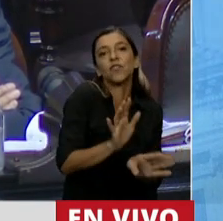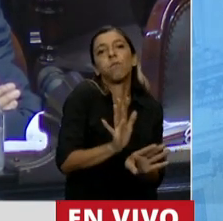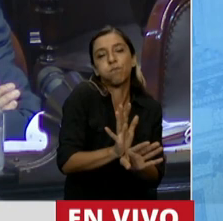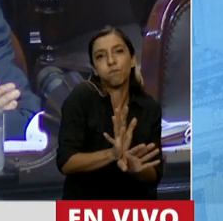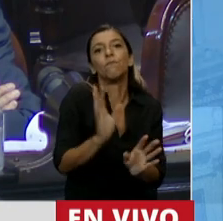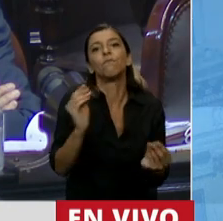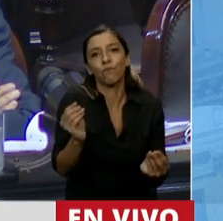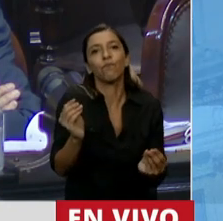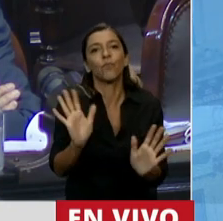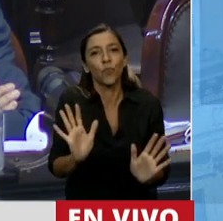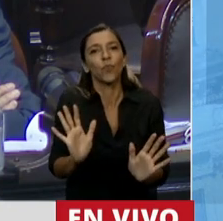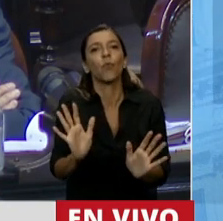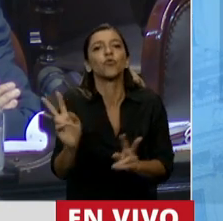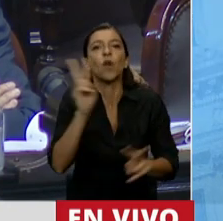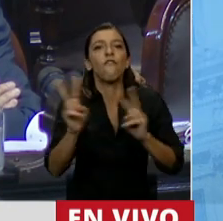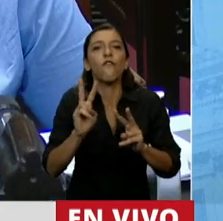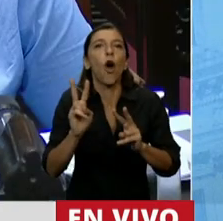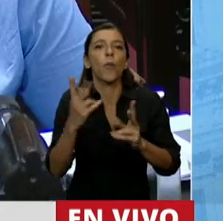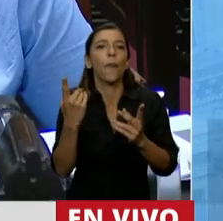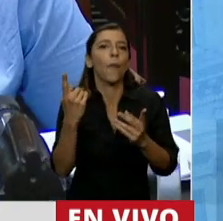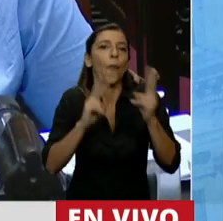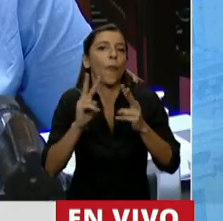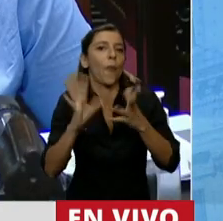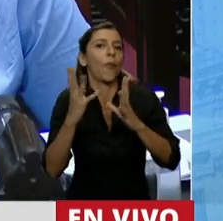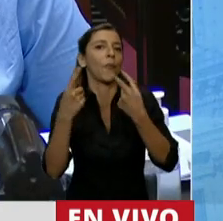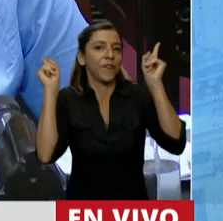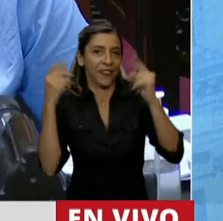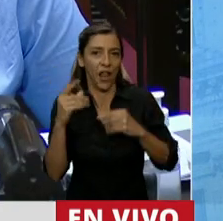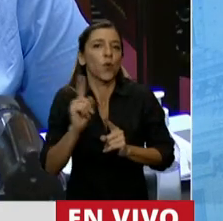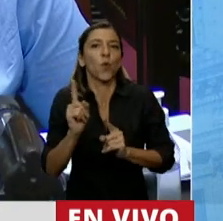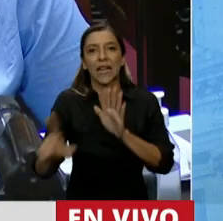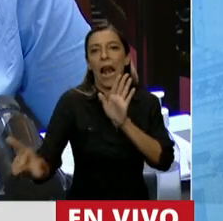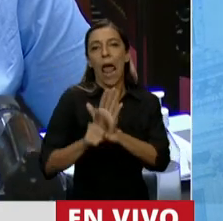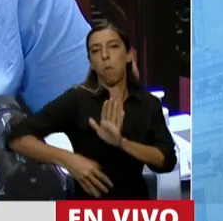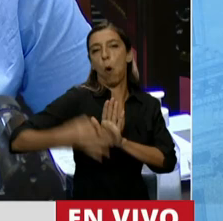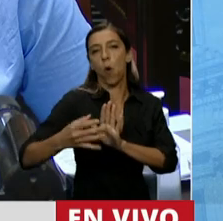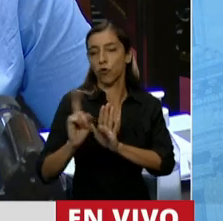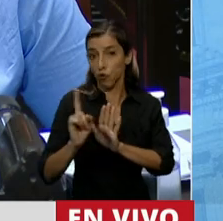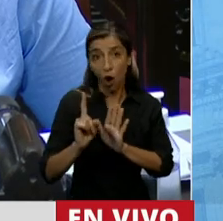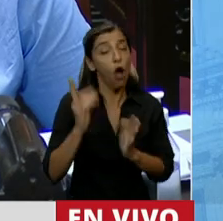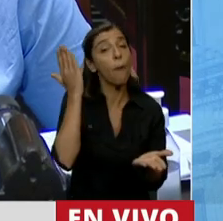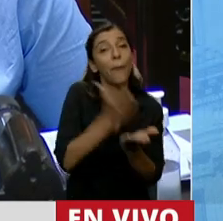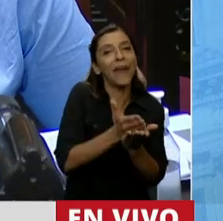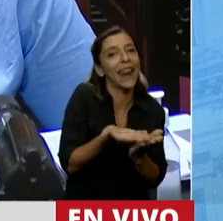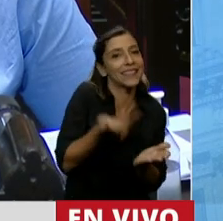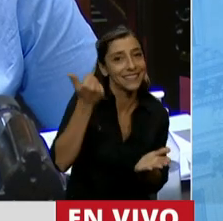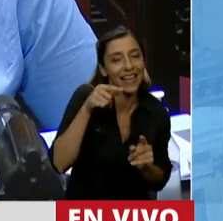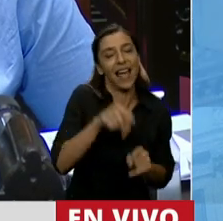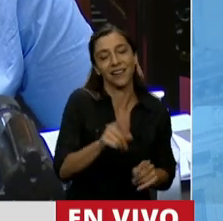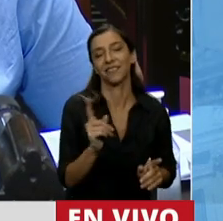y no es sinónimo de legalizar. Y eso es lo que la legislación internacional tan